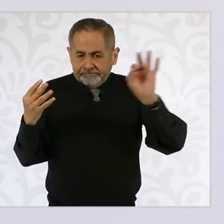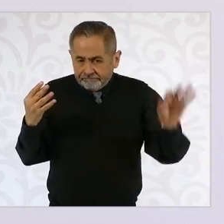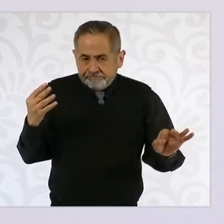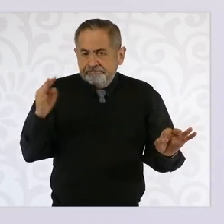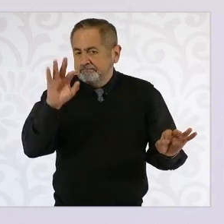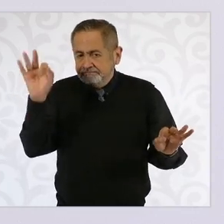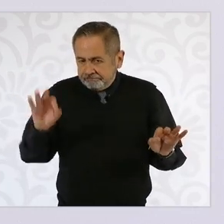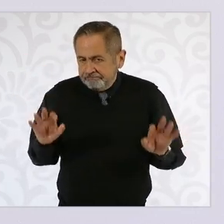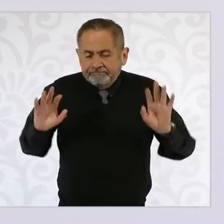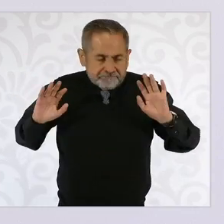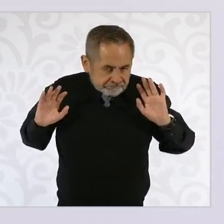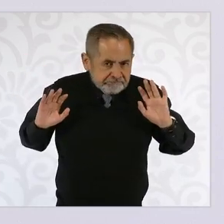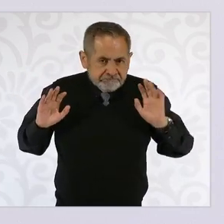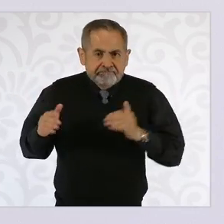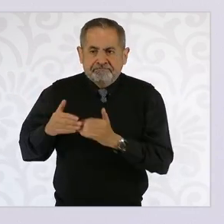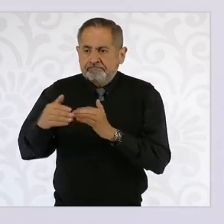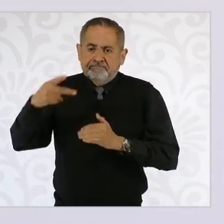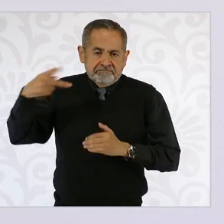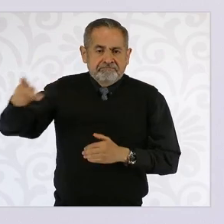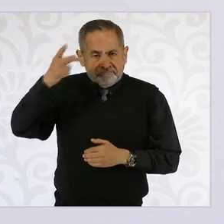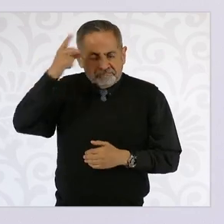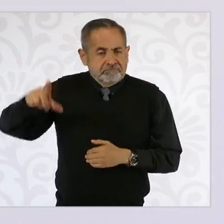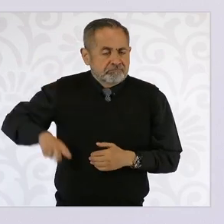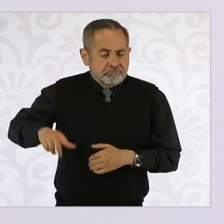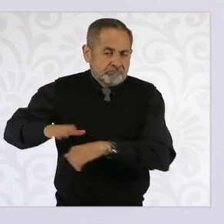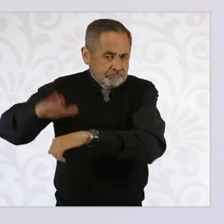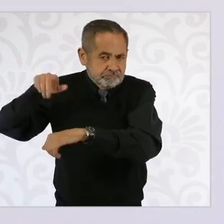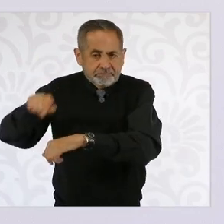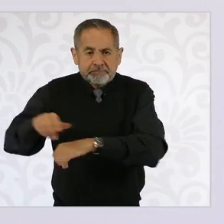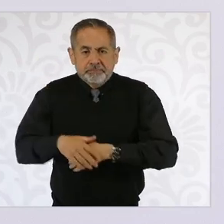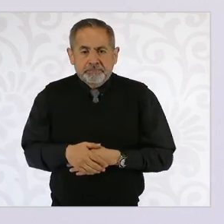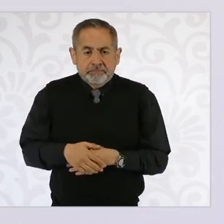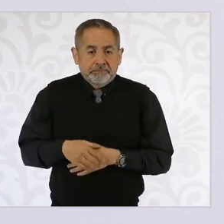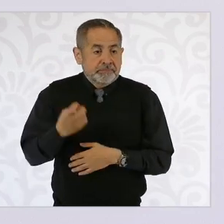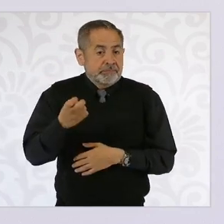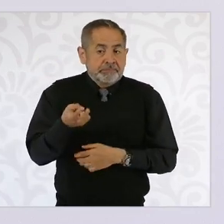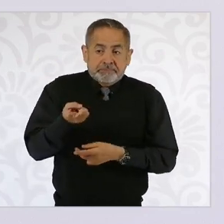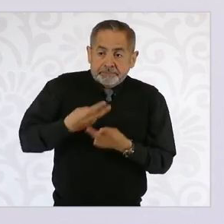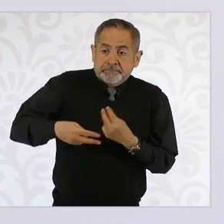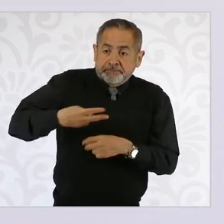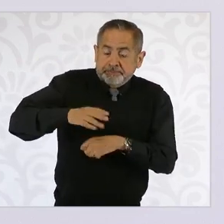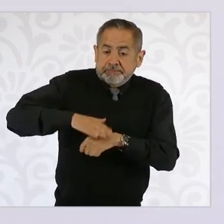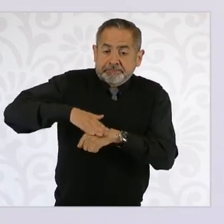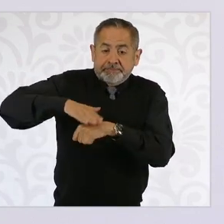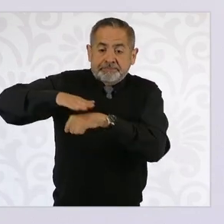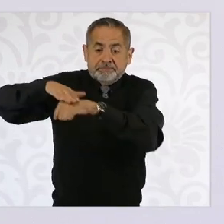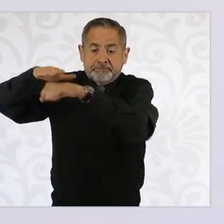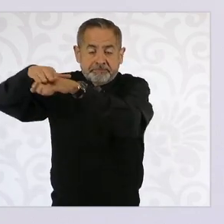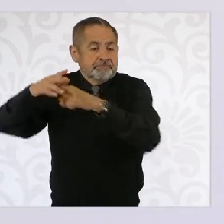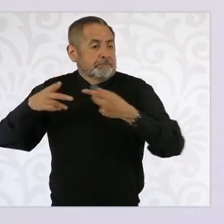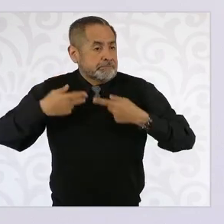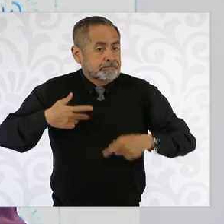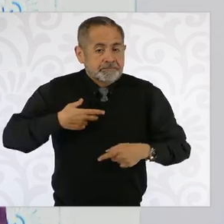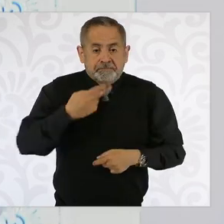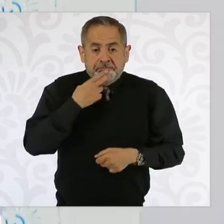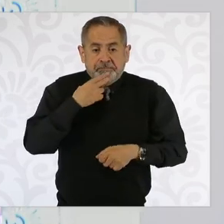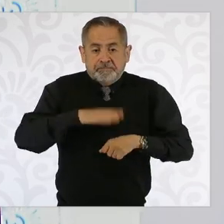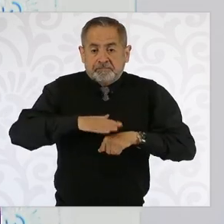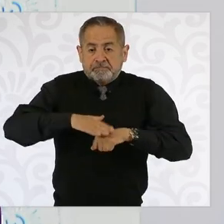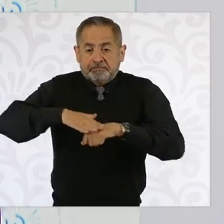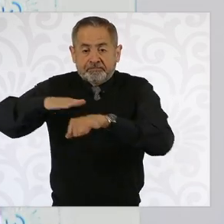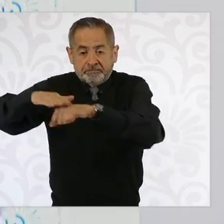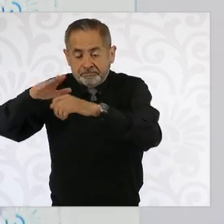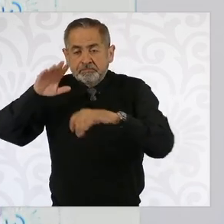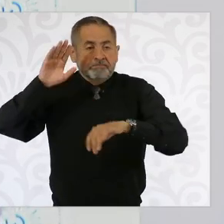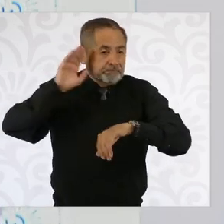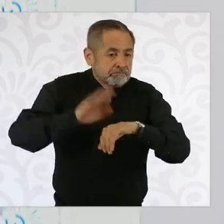Entonces, como la generación de energía crece, porque la demanda crece, porque va a haber más